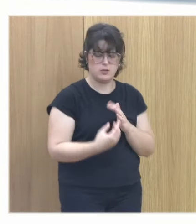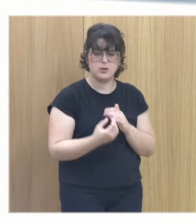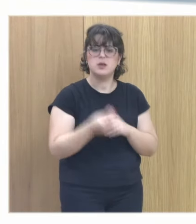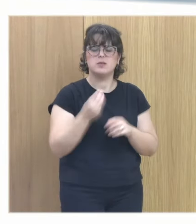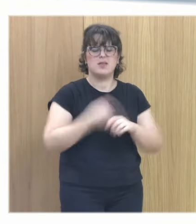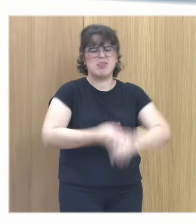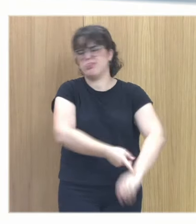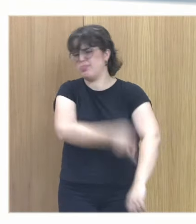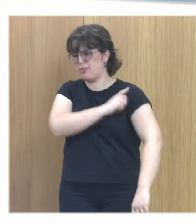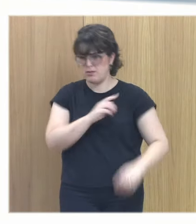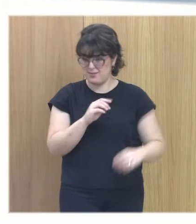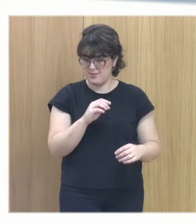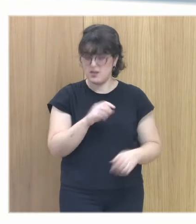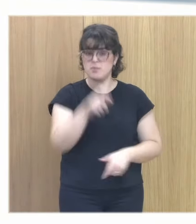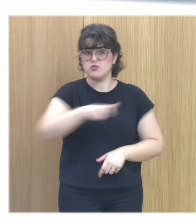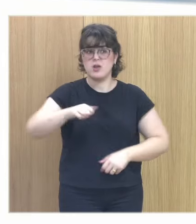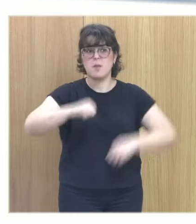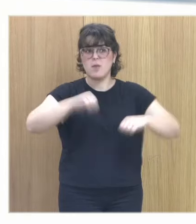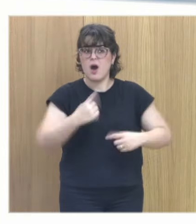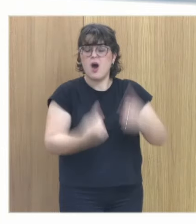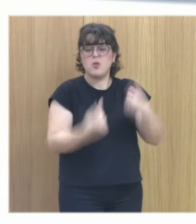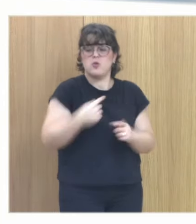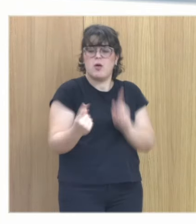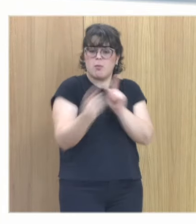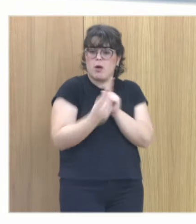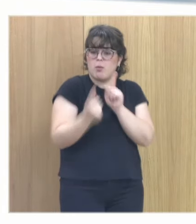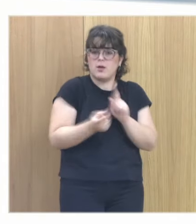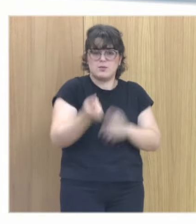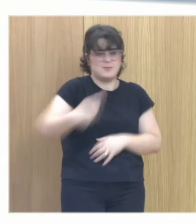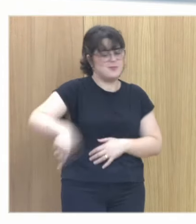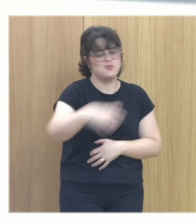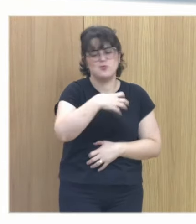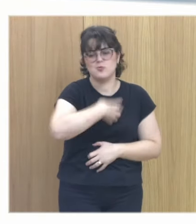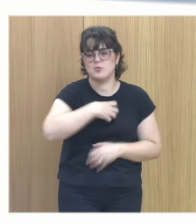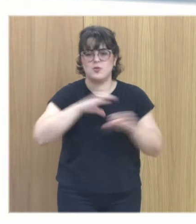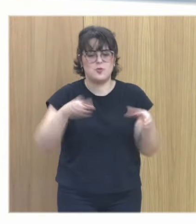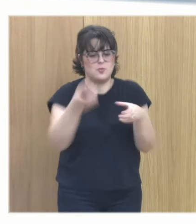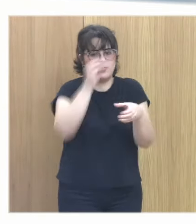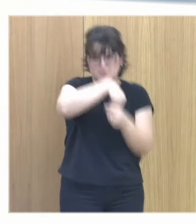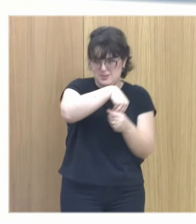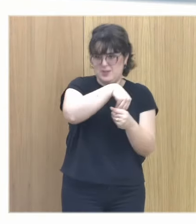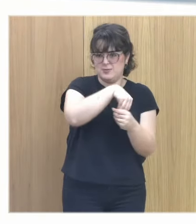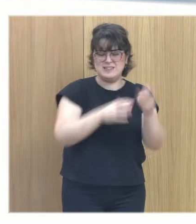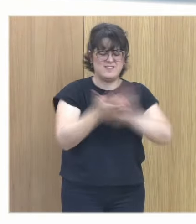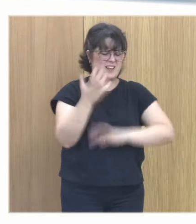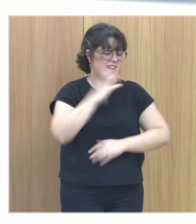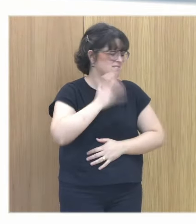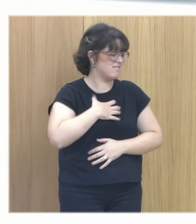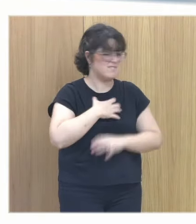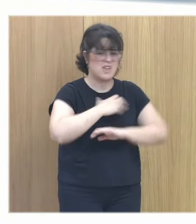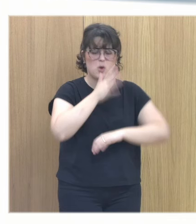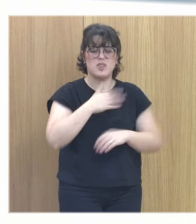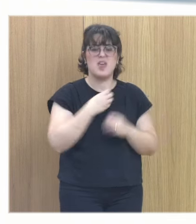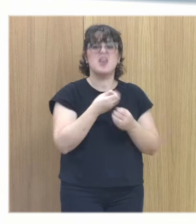extremo hay personas adultas con las que yo trabajo que no pueden desenvolverse en grupos son incapaces de ir a una